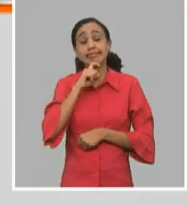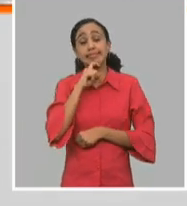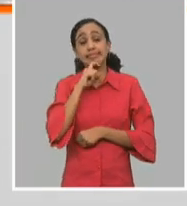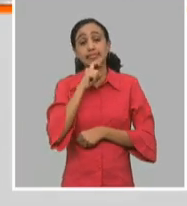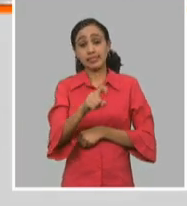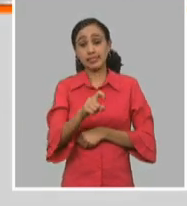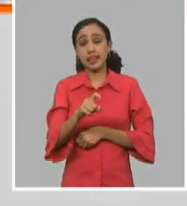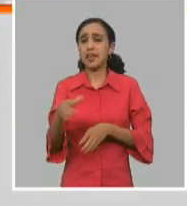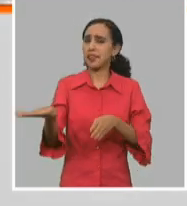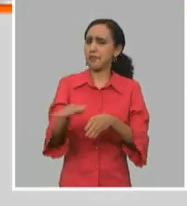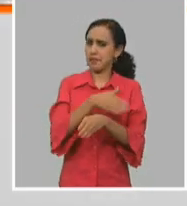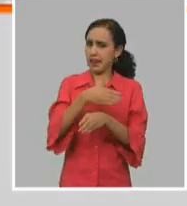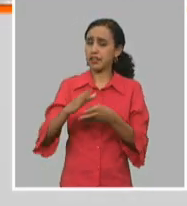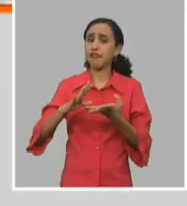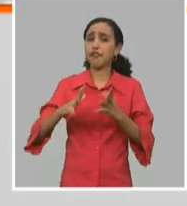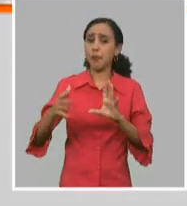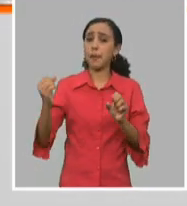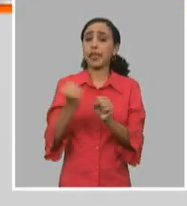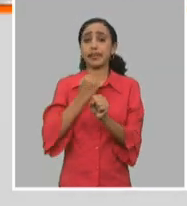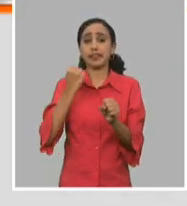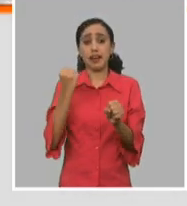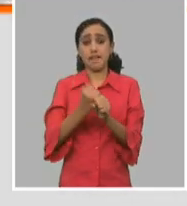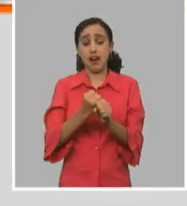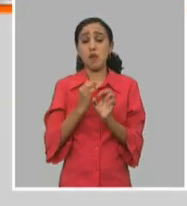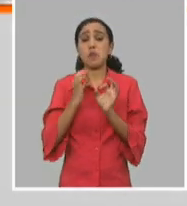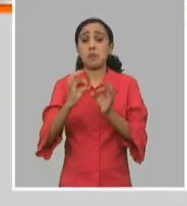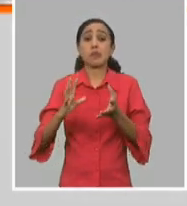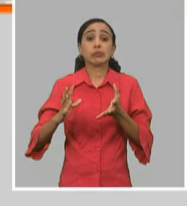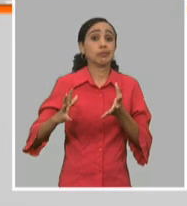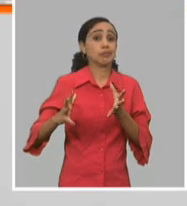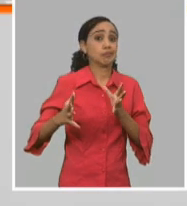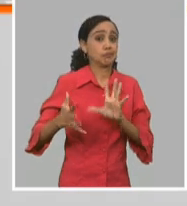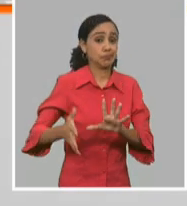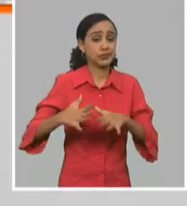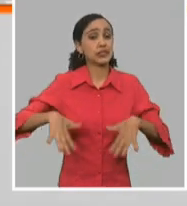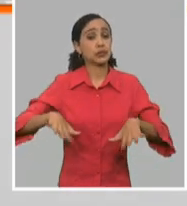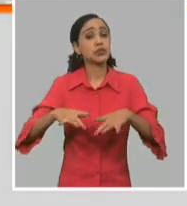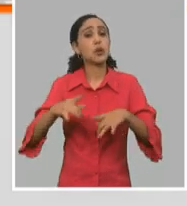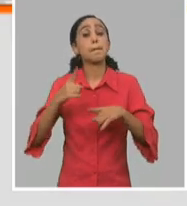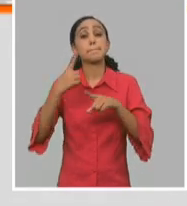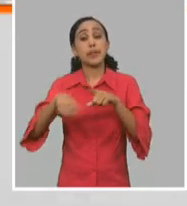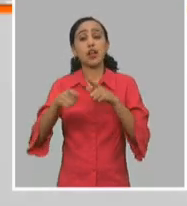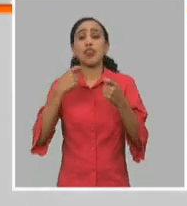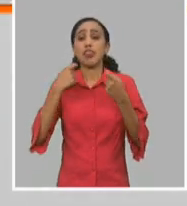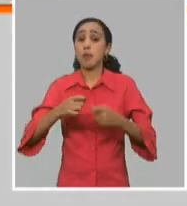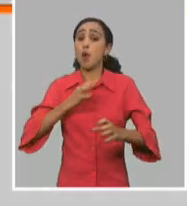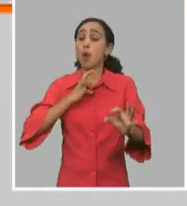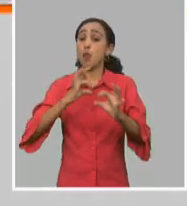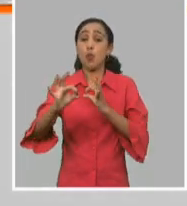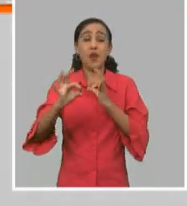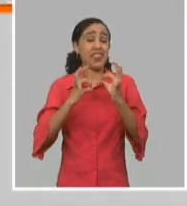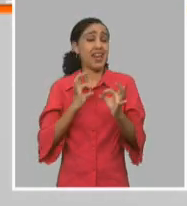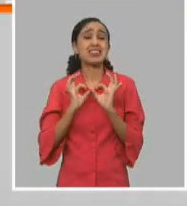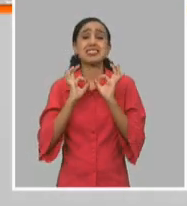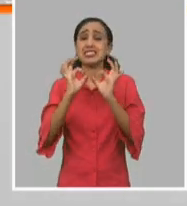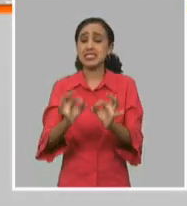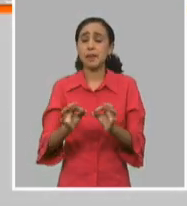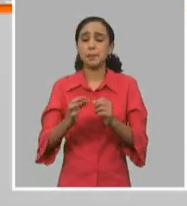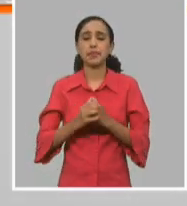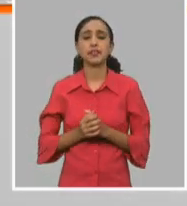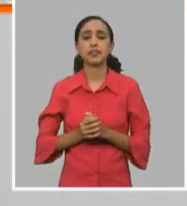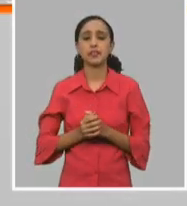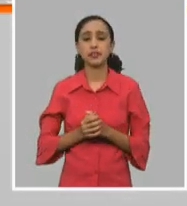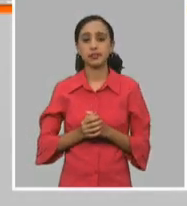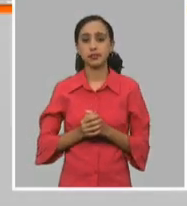dinámica diferente de trabajo en circunstancias muy complejas. No podemos descuidar nunca, ni desconocer, ni se nos puede